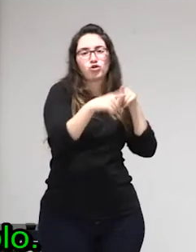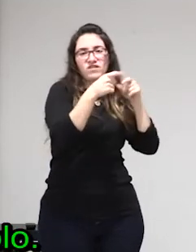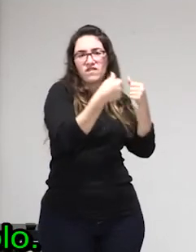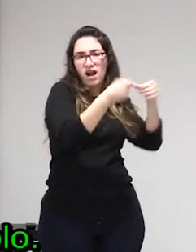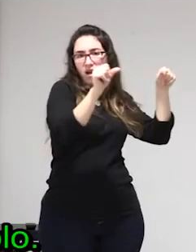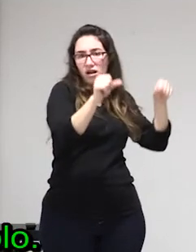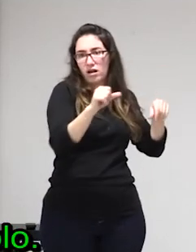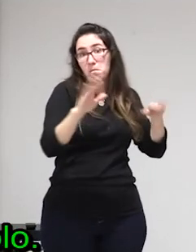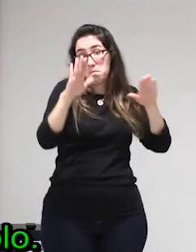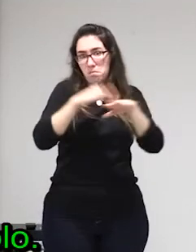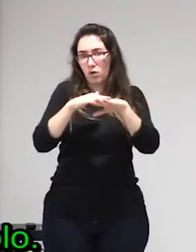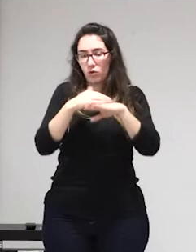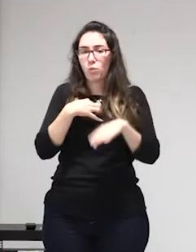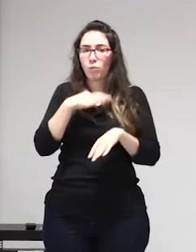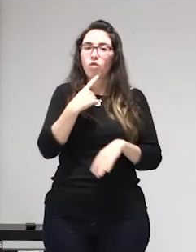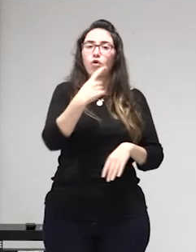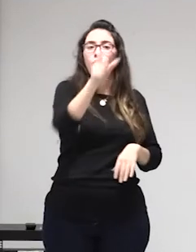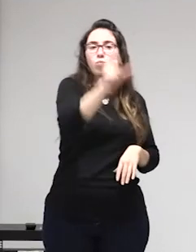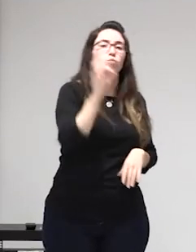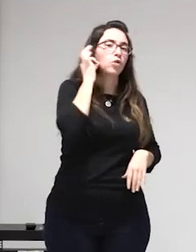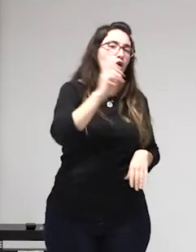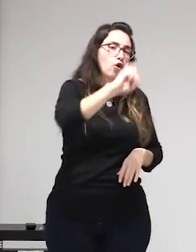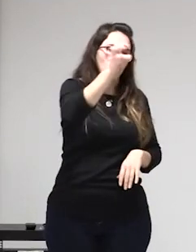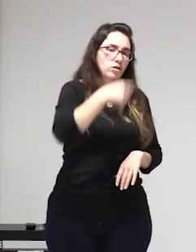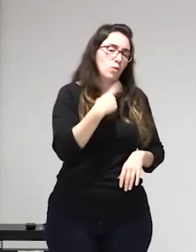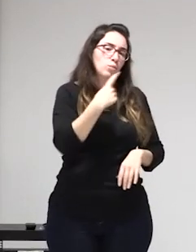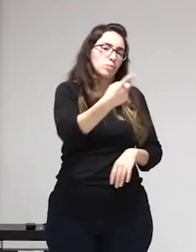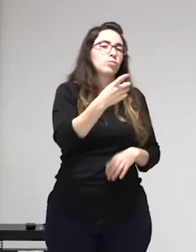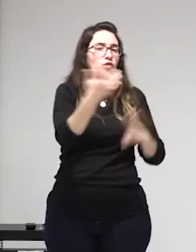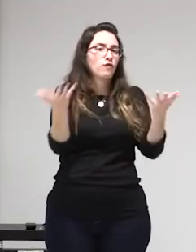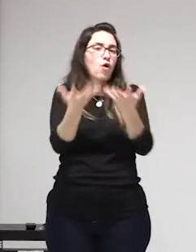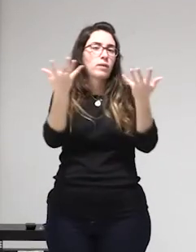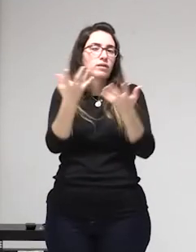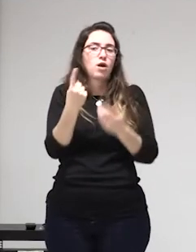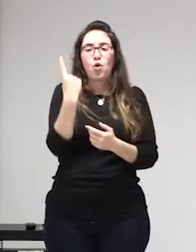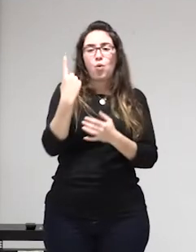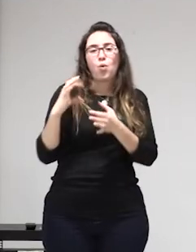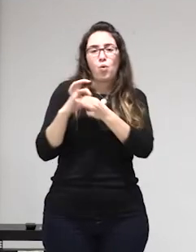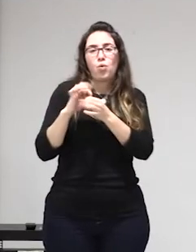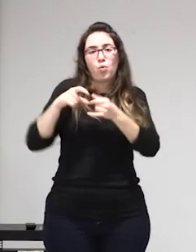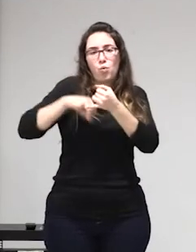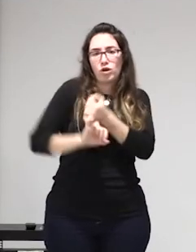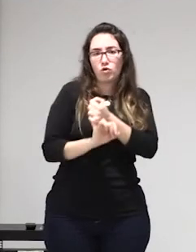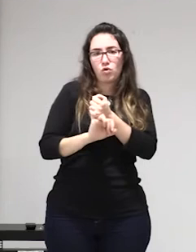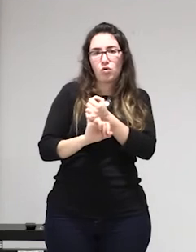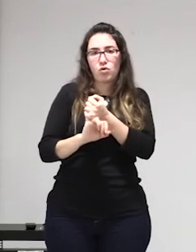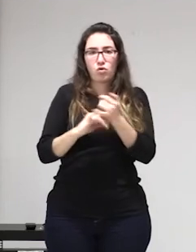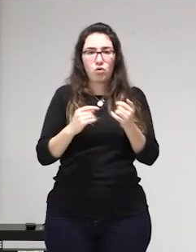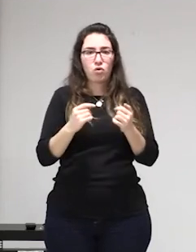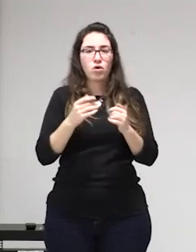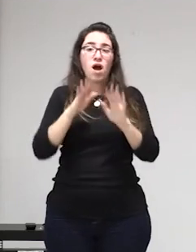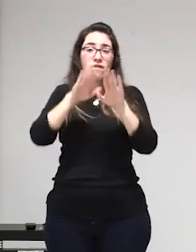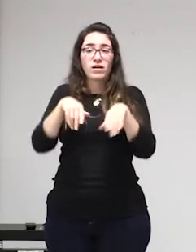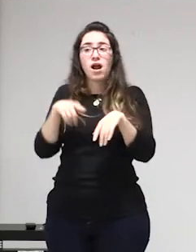estar fomentando la cosificación por ejemplo voy a abrir un paréntesis que es la cosificación la cosificación para mi es desposeer a la